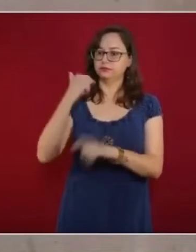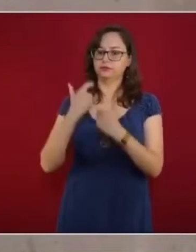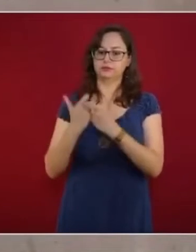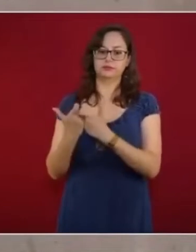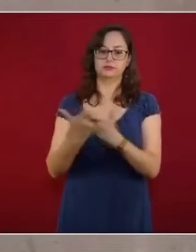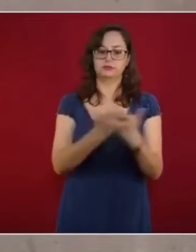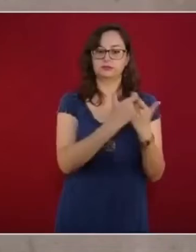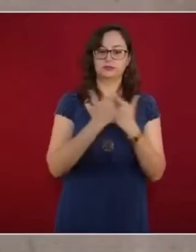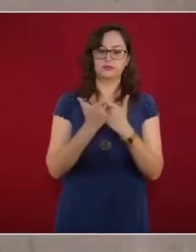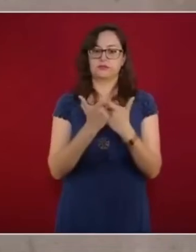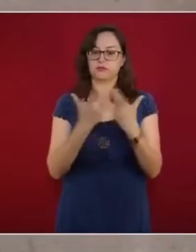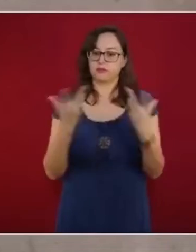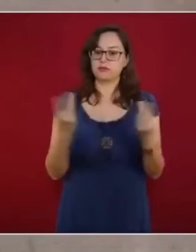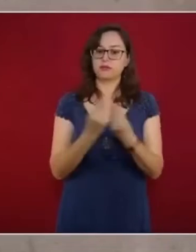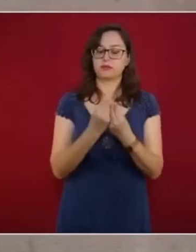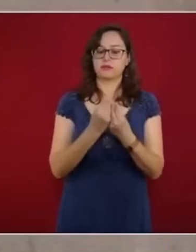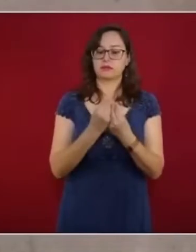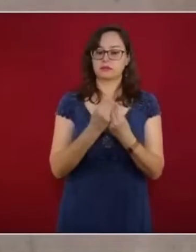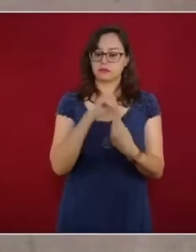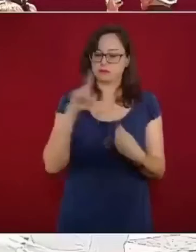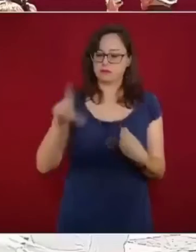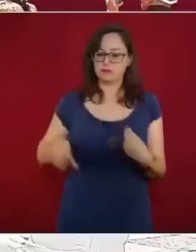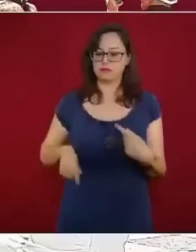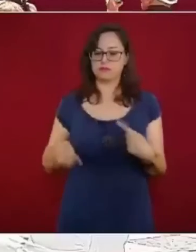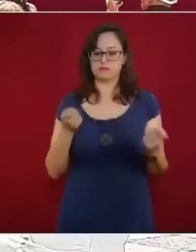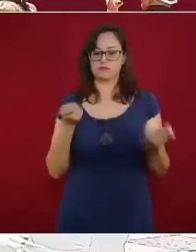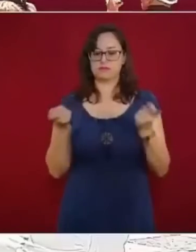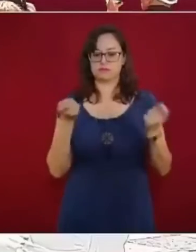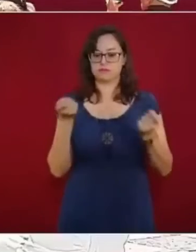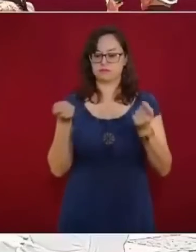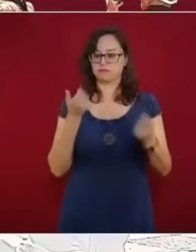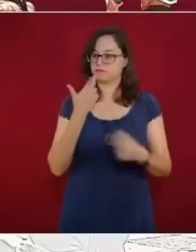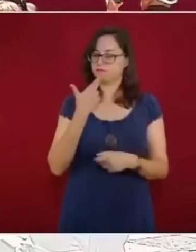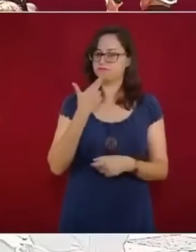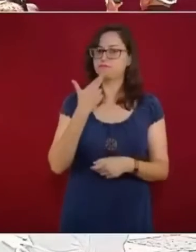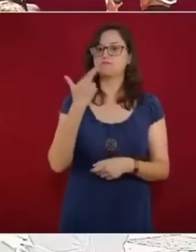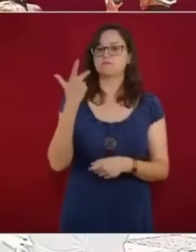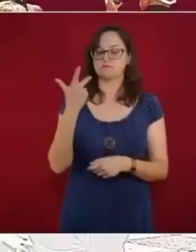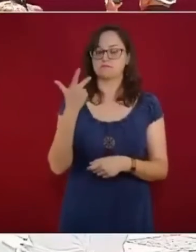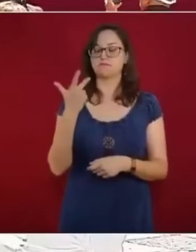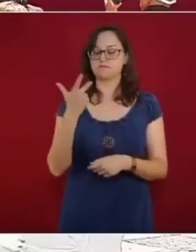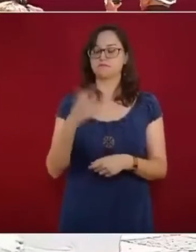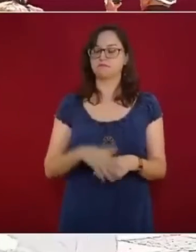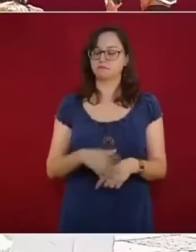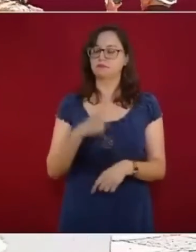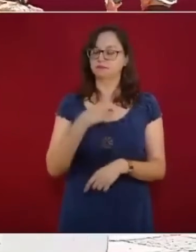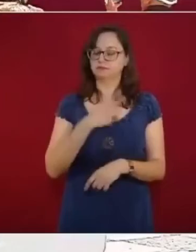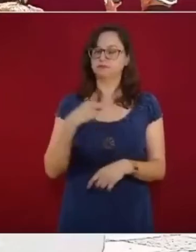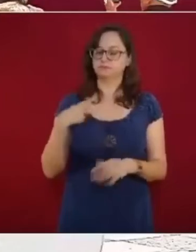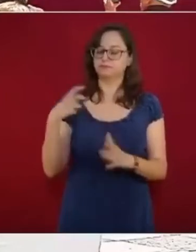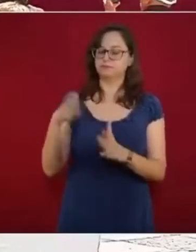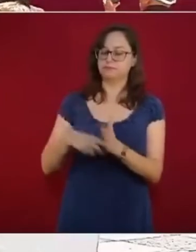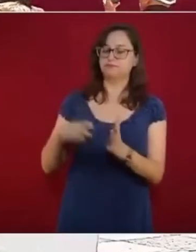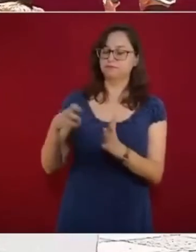que el Estado responda de esas pensiones y que no